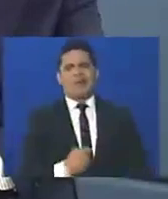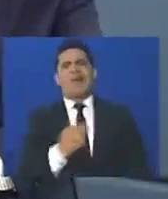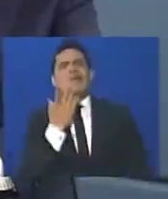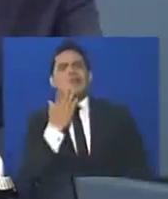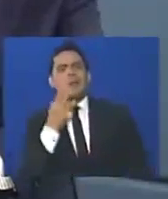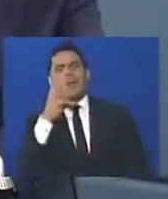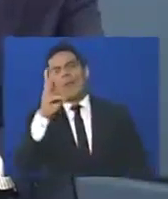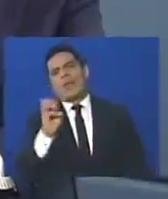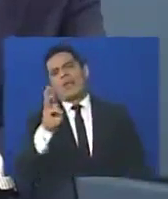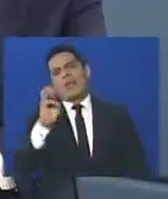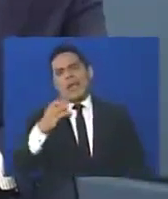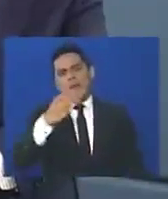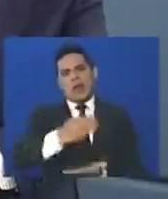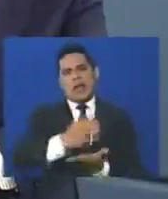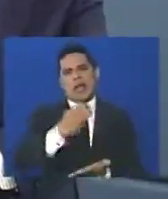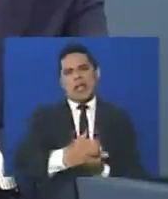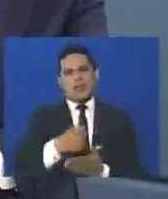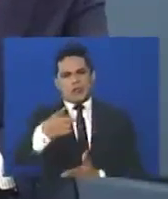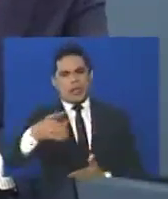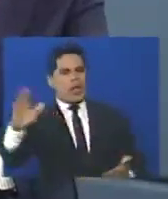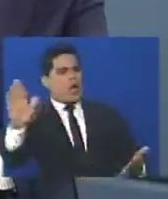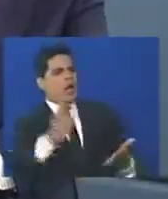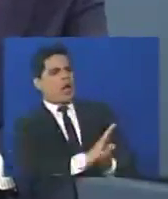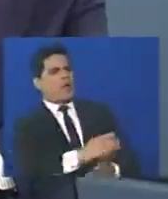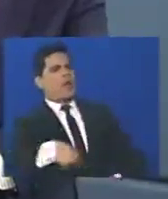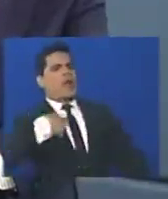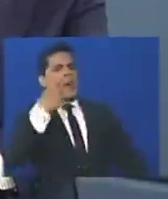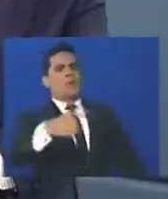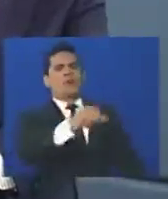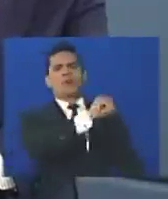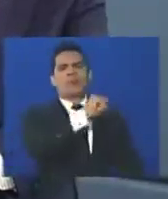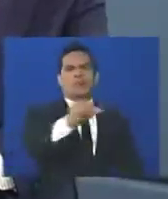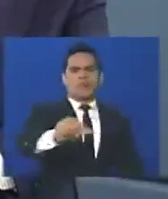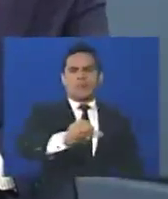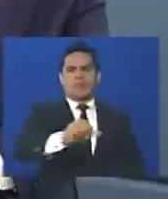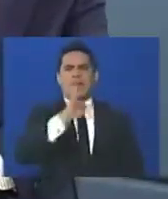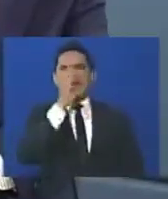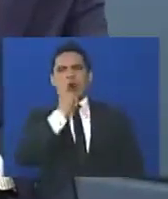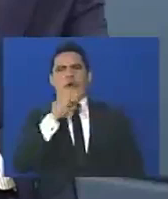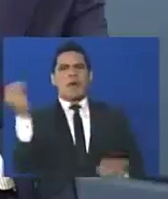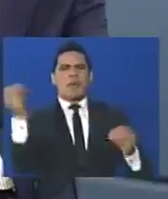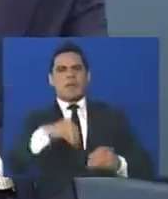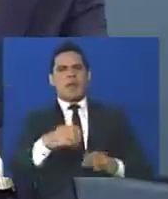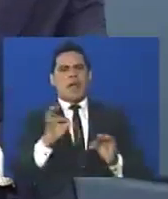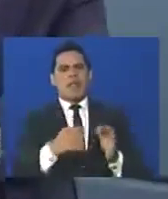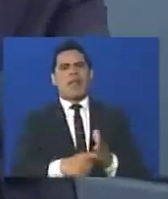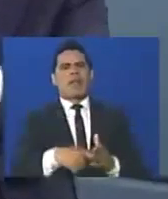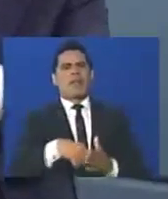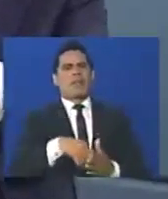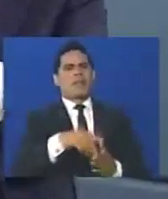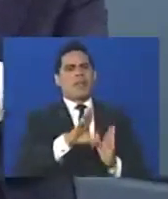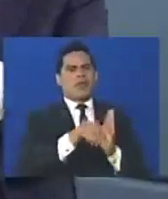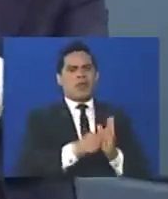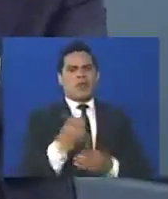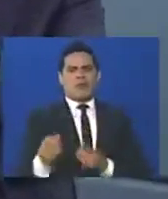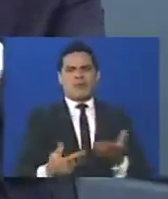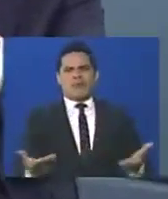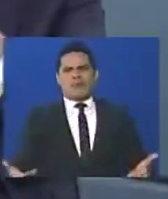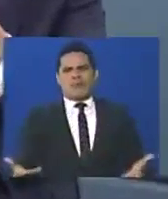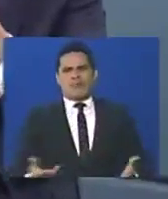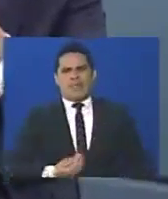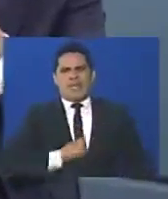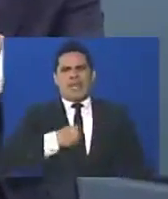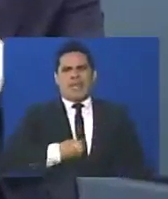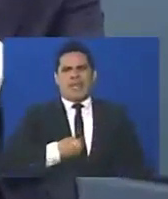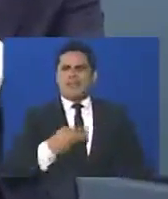en Katia, ordenarle, acabe usted, la semana que viene no puede haber más robos, ni más asesinatos, ¿qué es eso? Entonces,